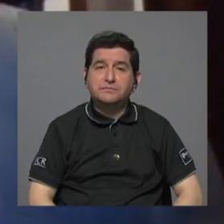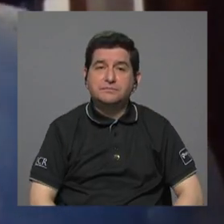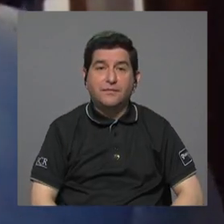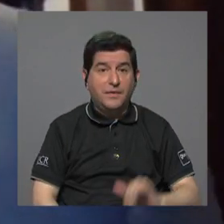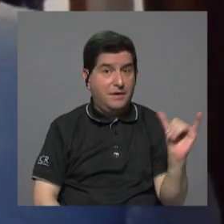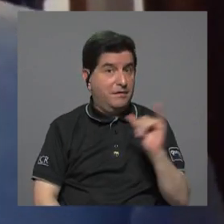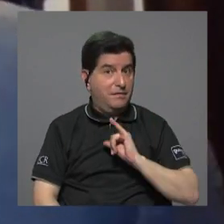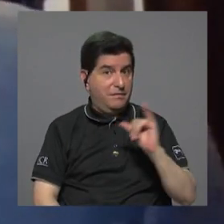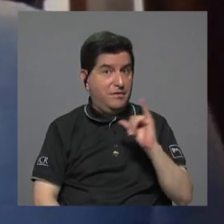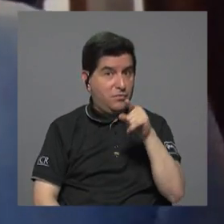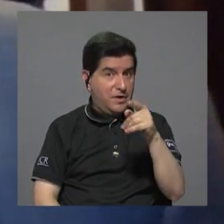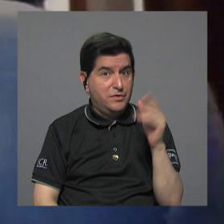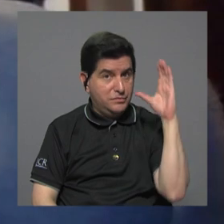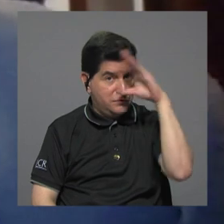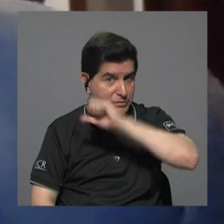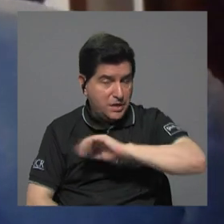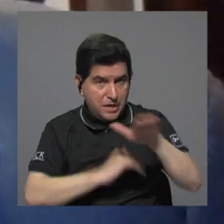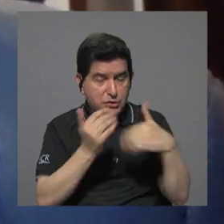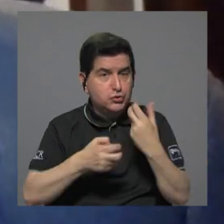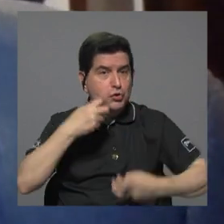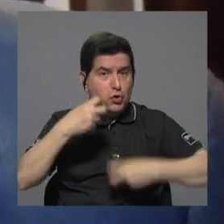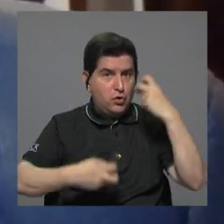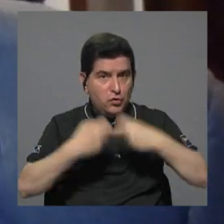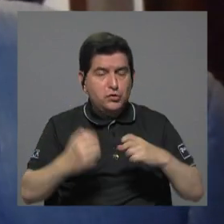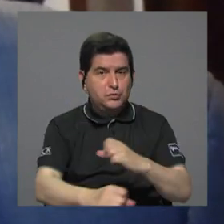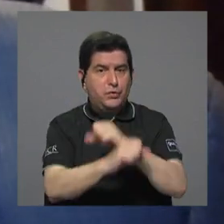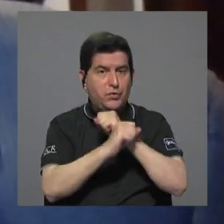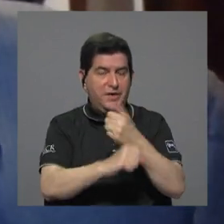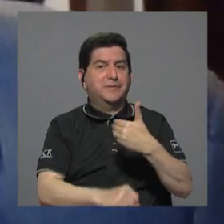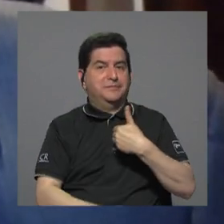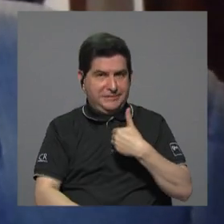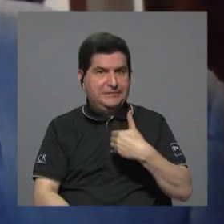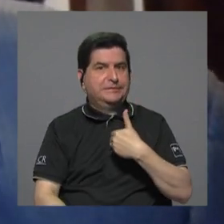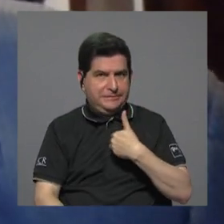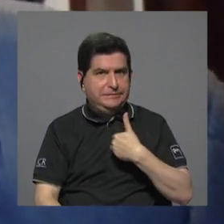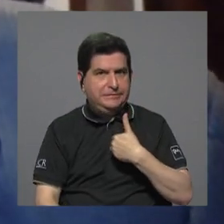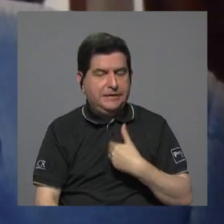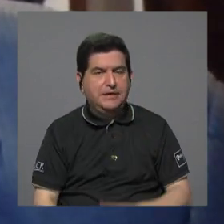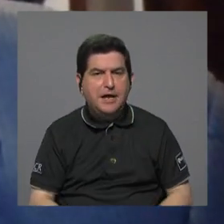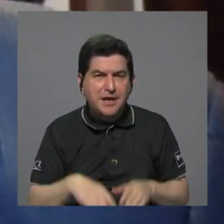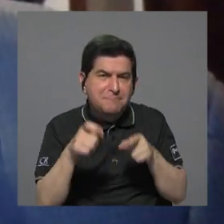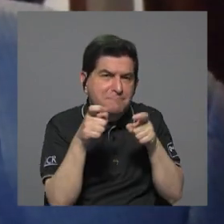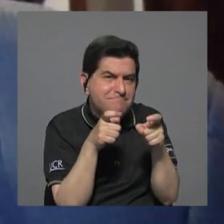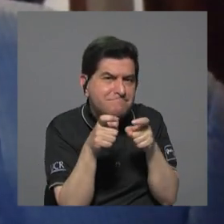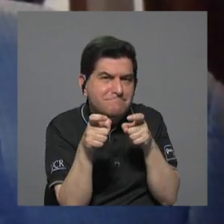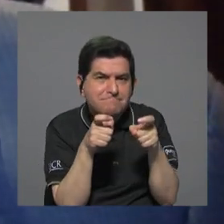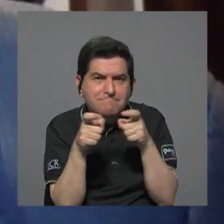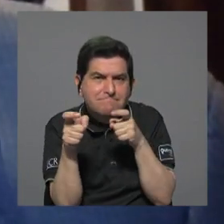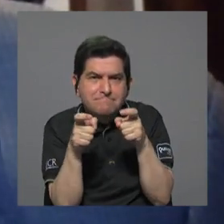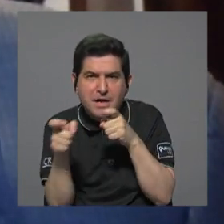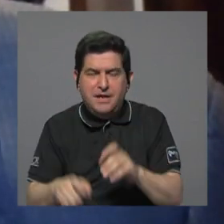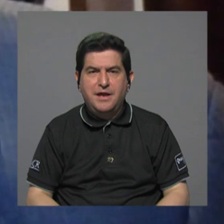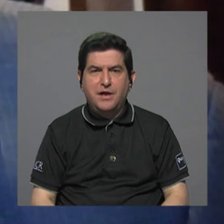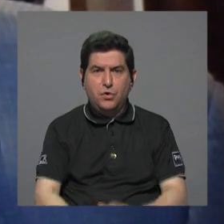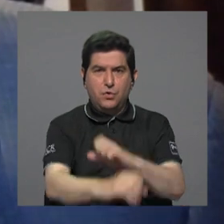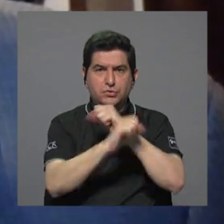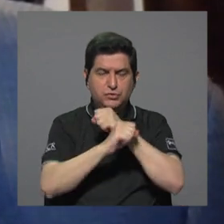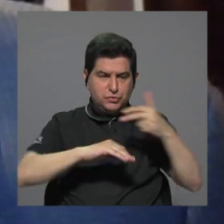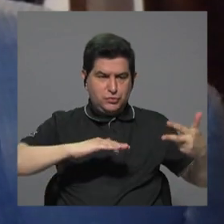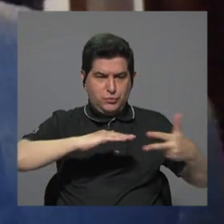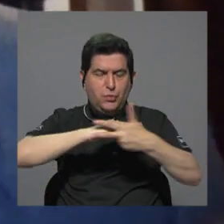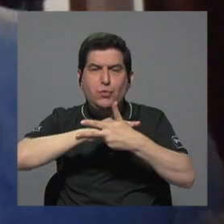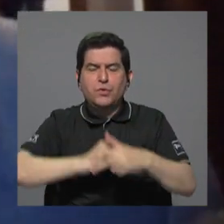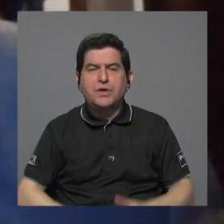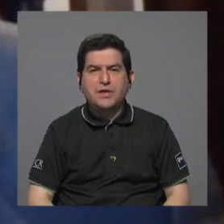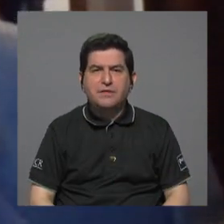igualmente ustedes han visto todos los problemas de seguridad que hemos tenido con el manejo de la seguridad portuaria donde